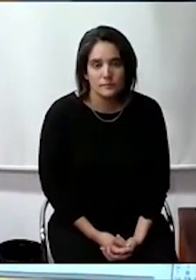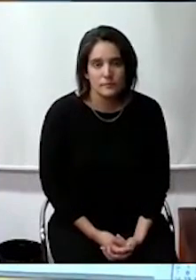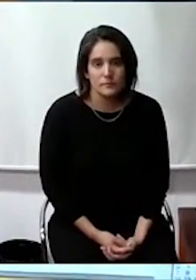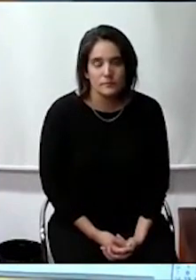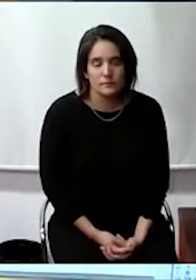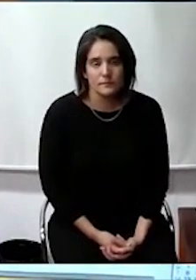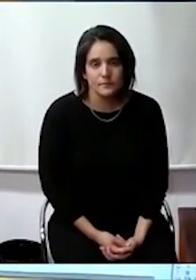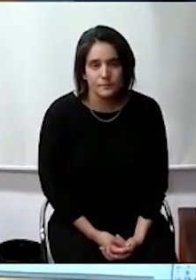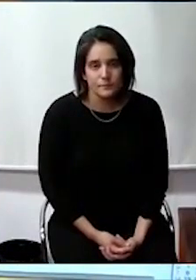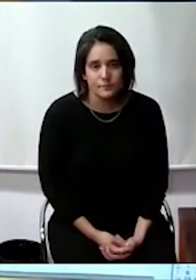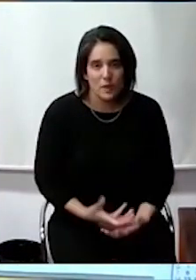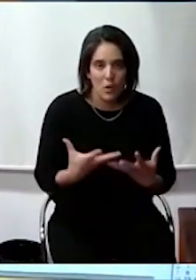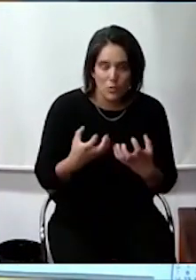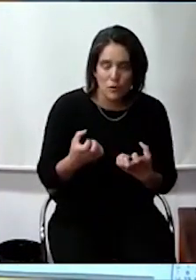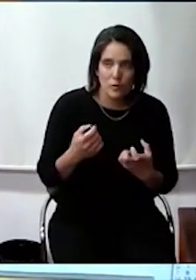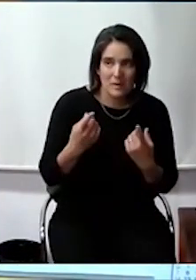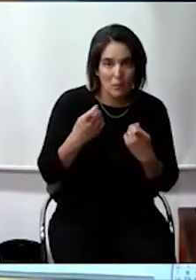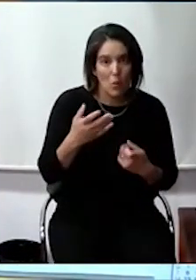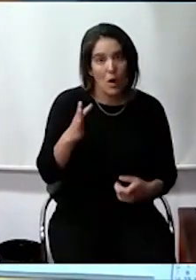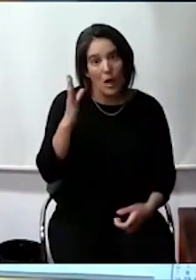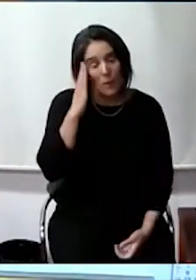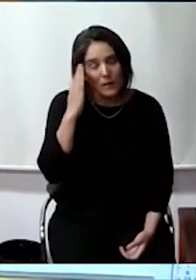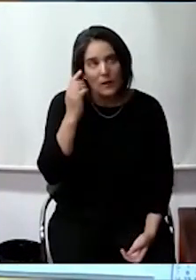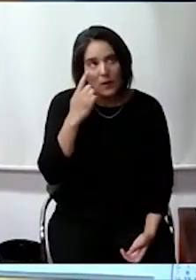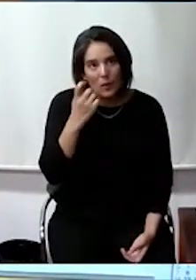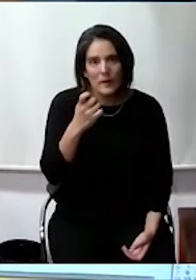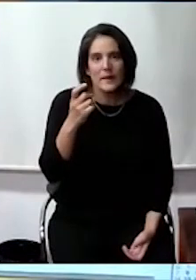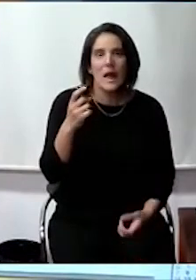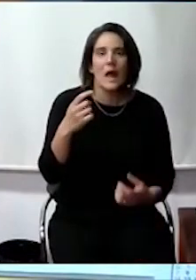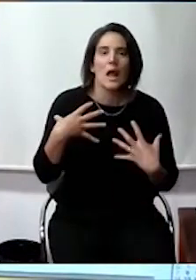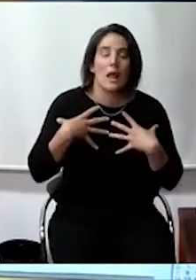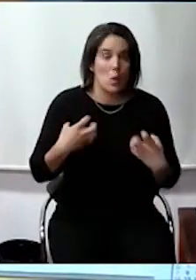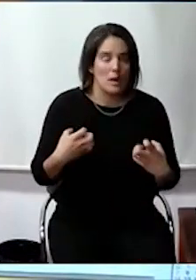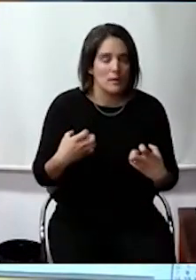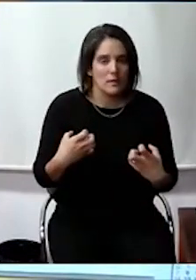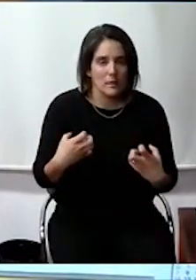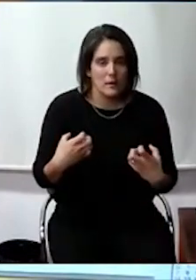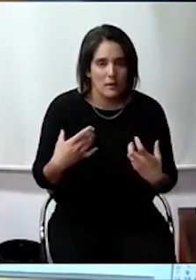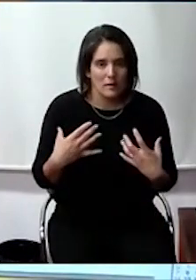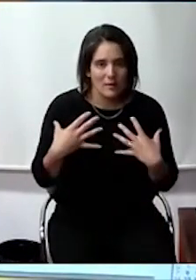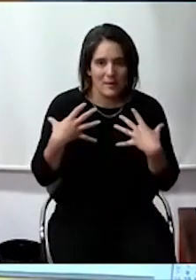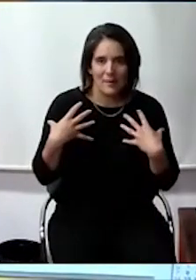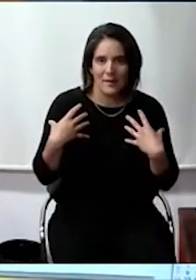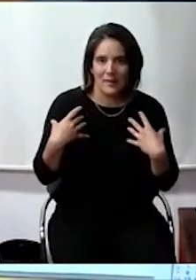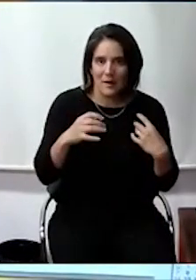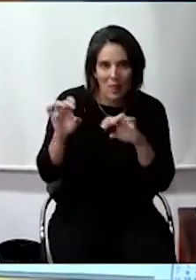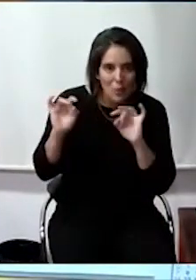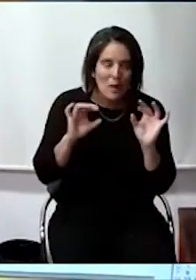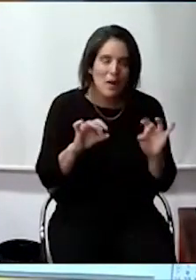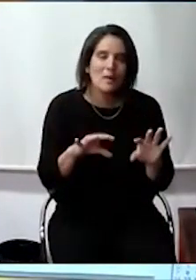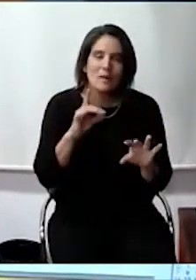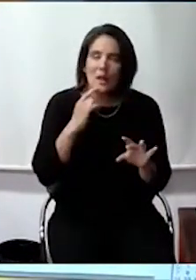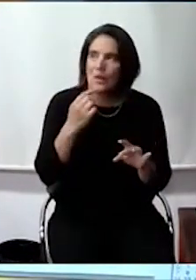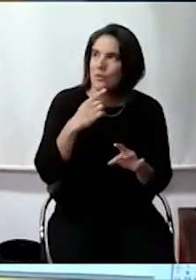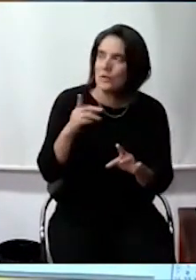Yo creo que tenemos que tomar conciencia, la naturaleza nos cobra siempre y no nos